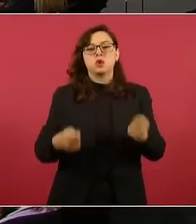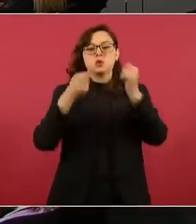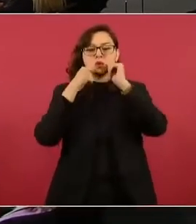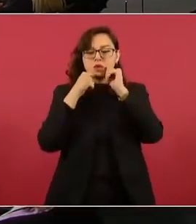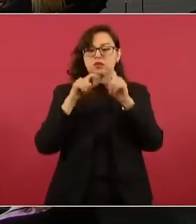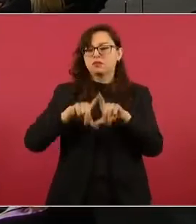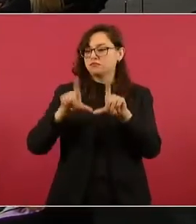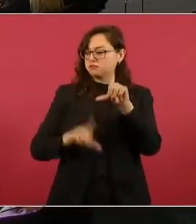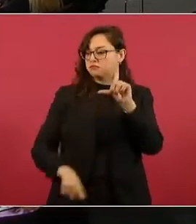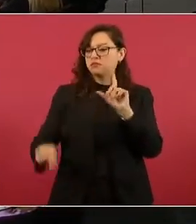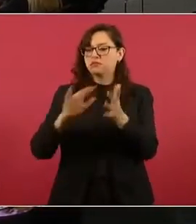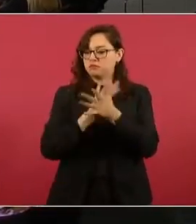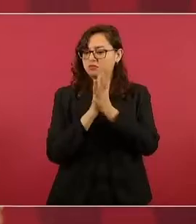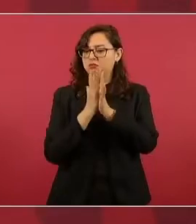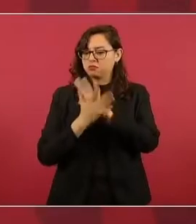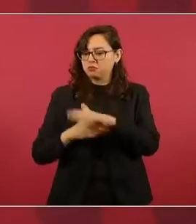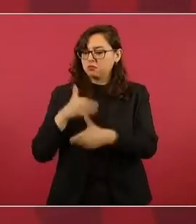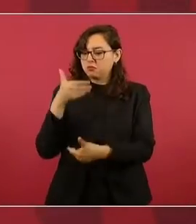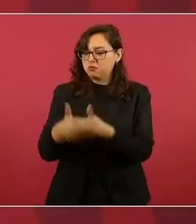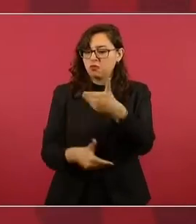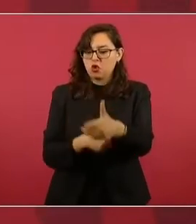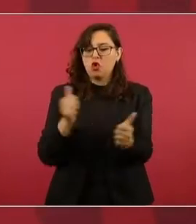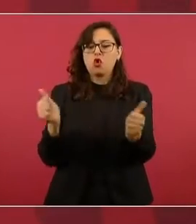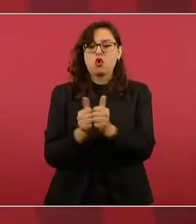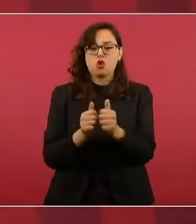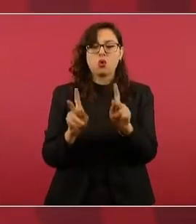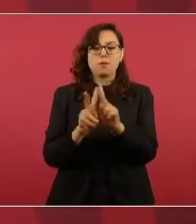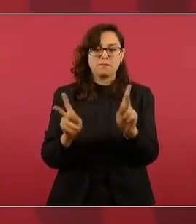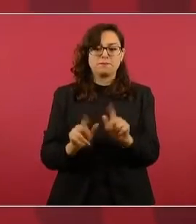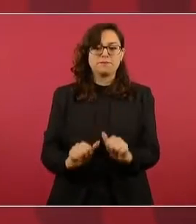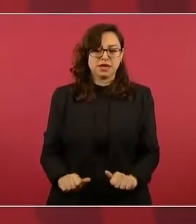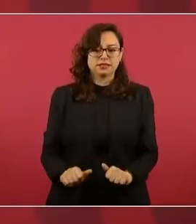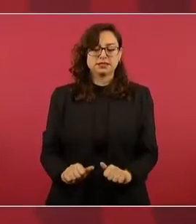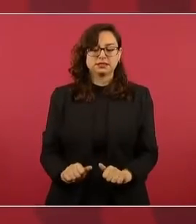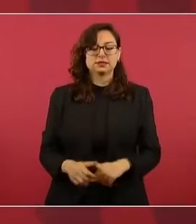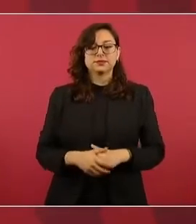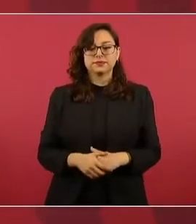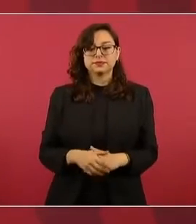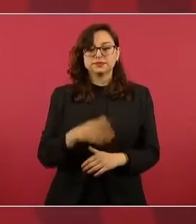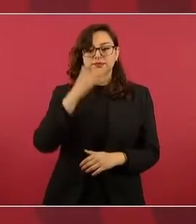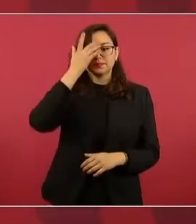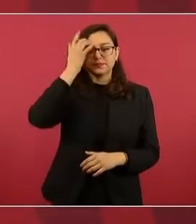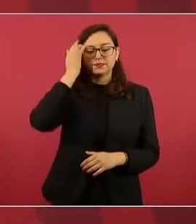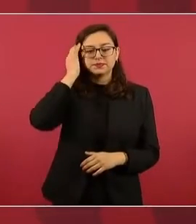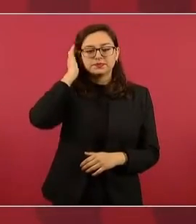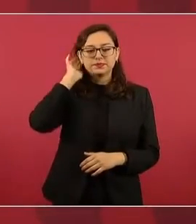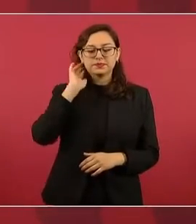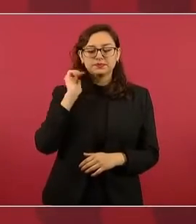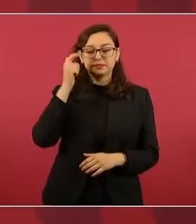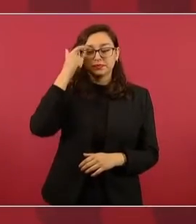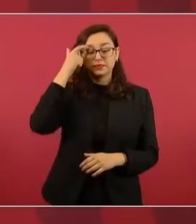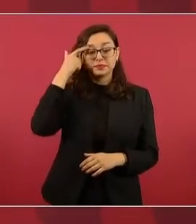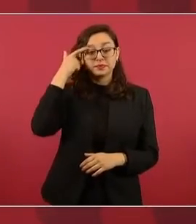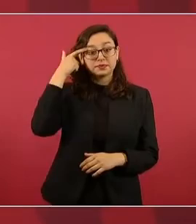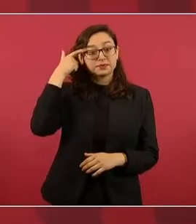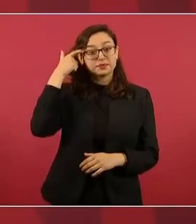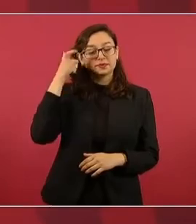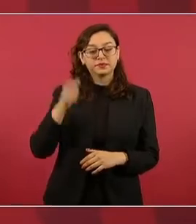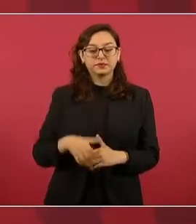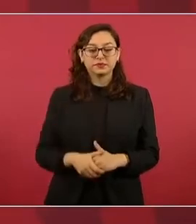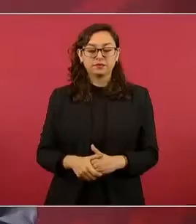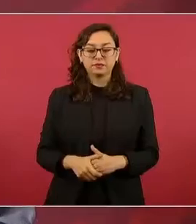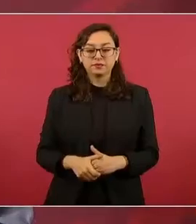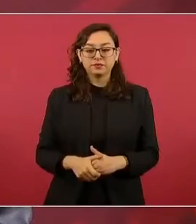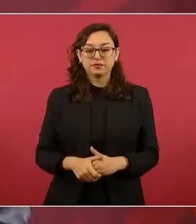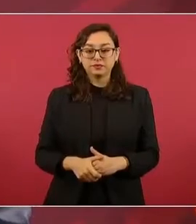pacífica, a pesar de los pesados. Pero era echarnos encima